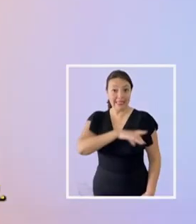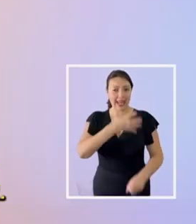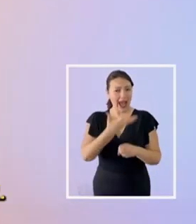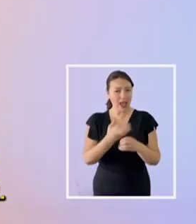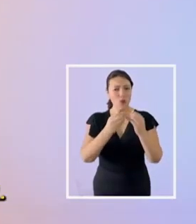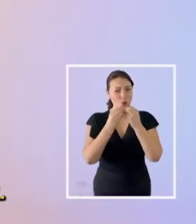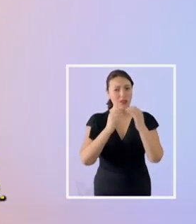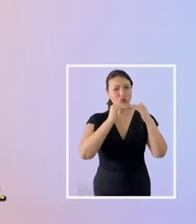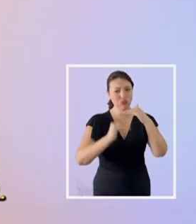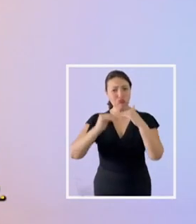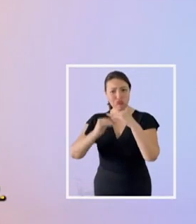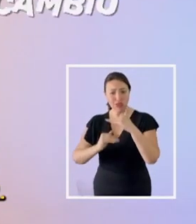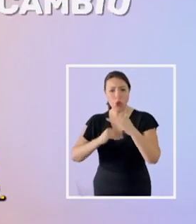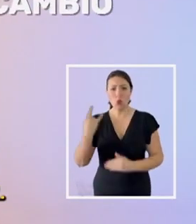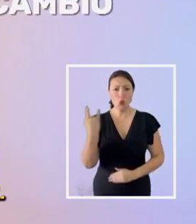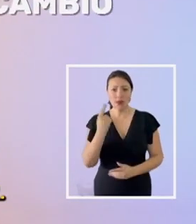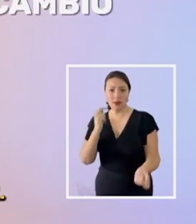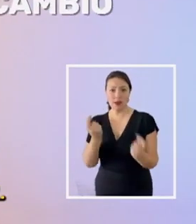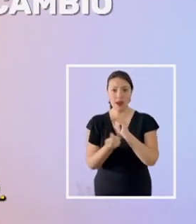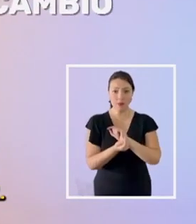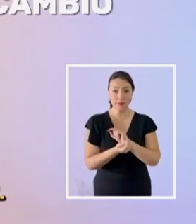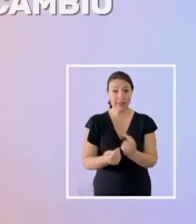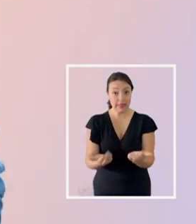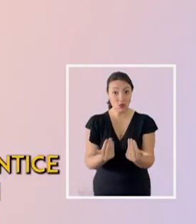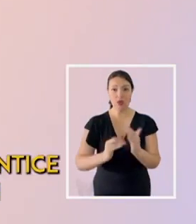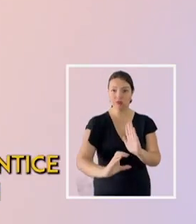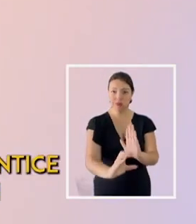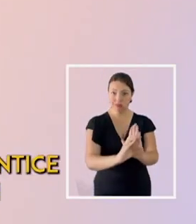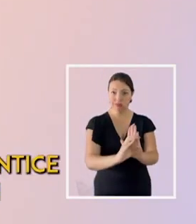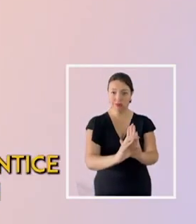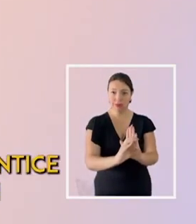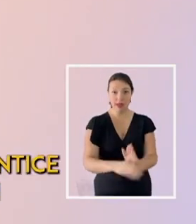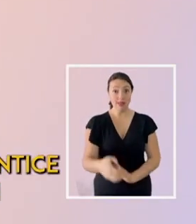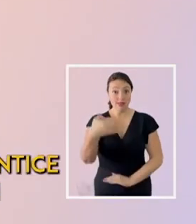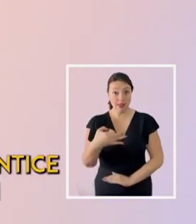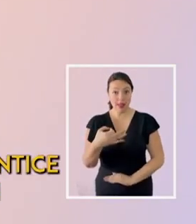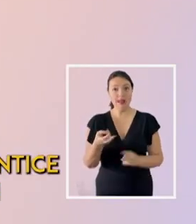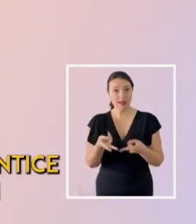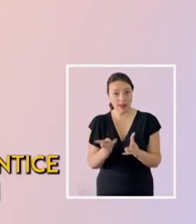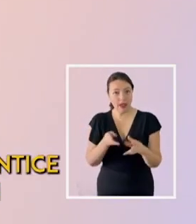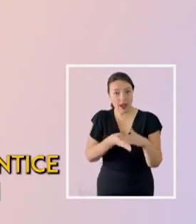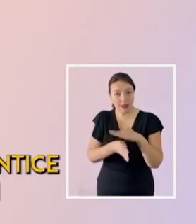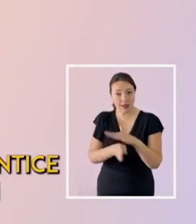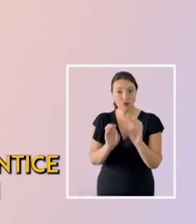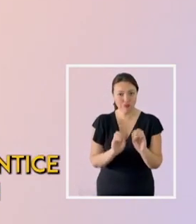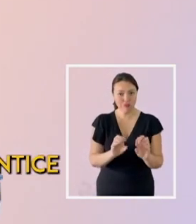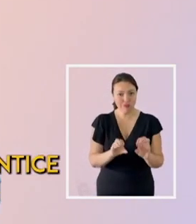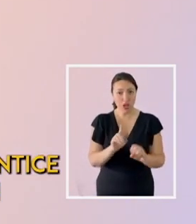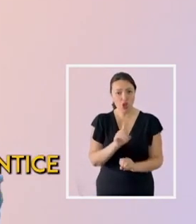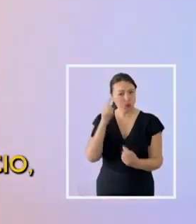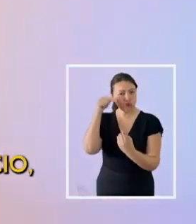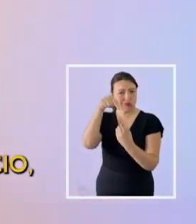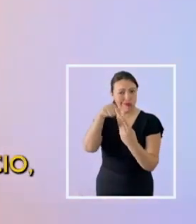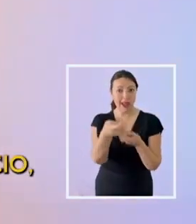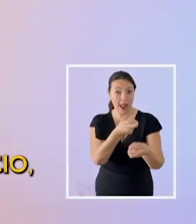En Chile hay grandes desigualdades Que tenemos la urgencia de cambiar Necesitamos una constitución Que garantice el derecho Y acceso a la